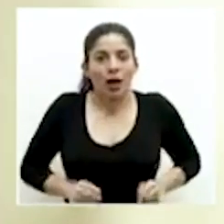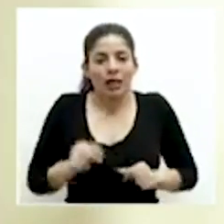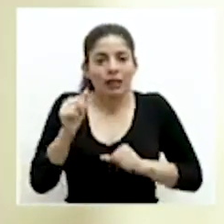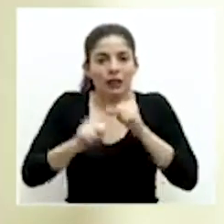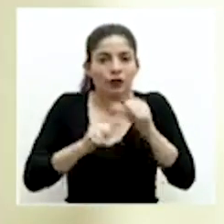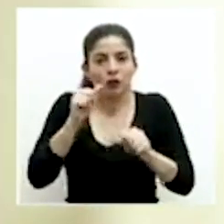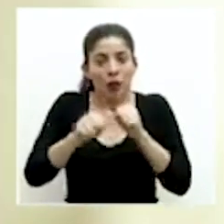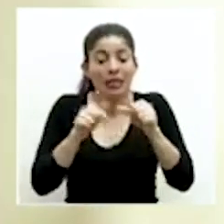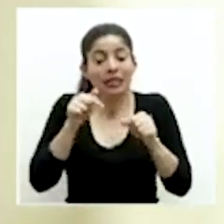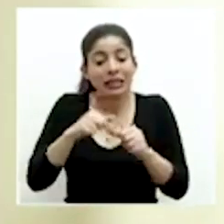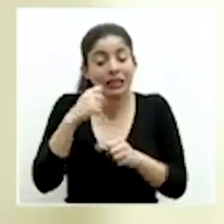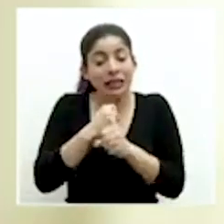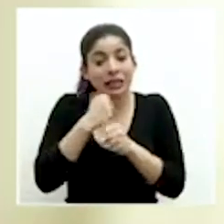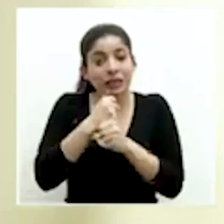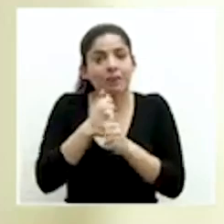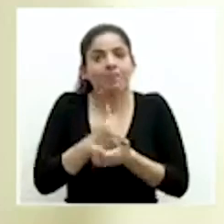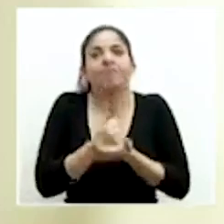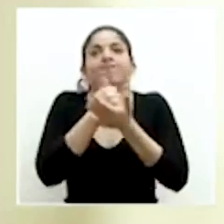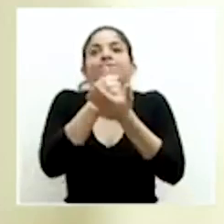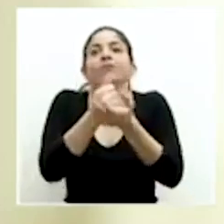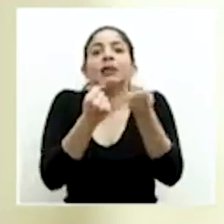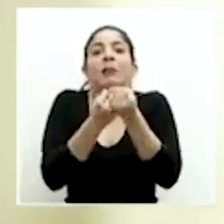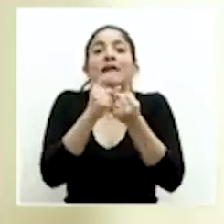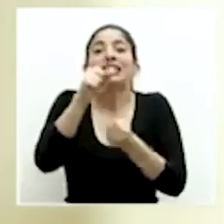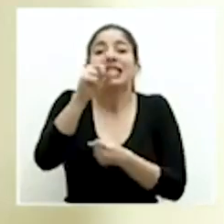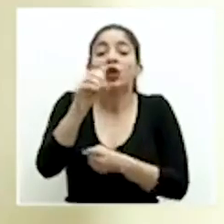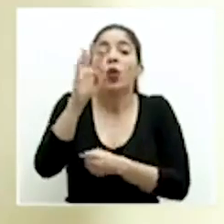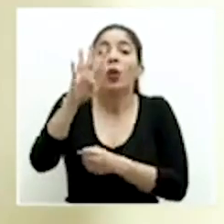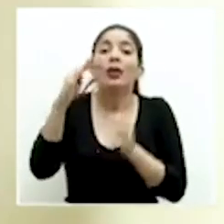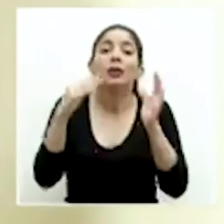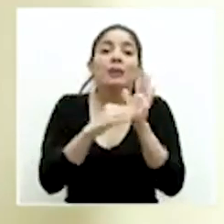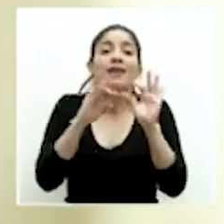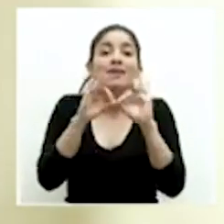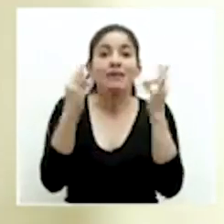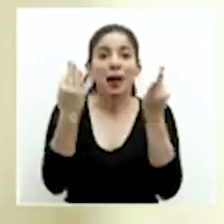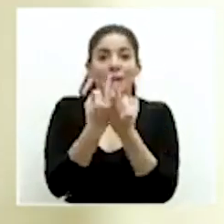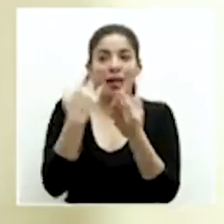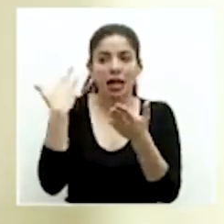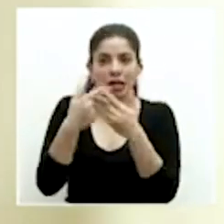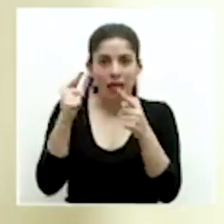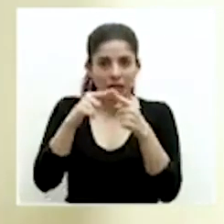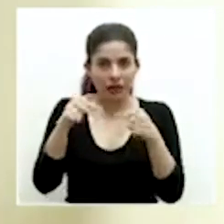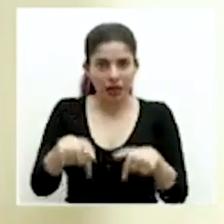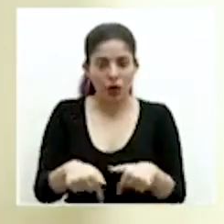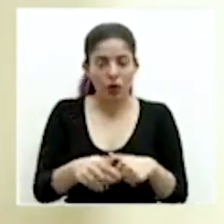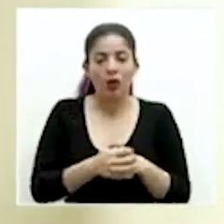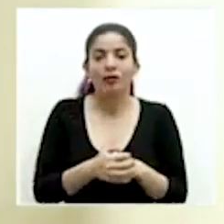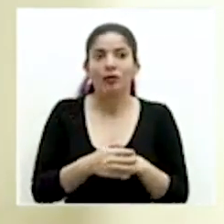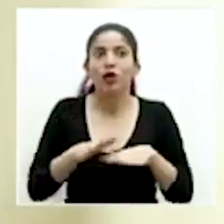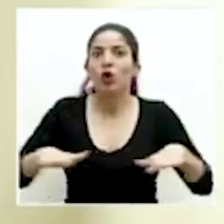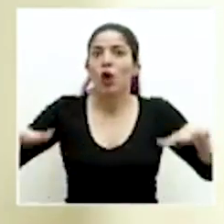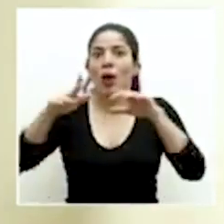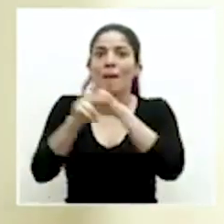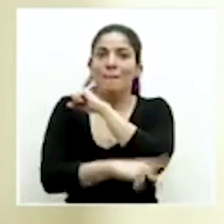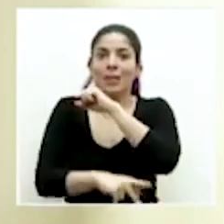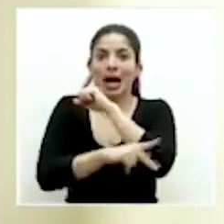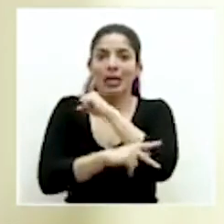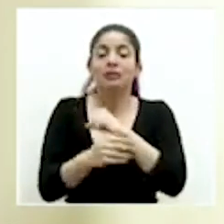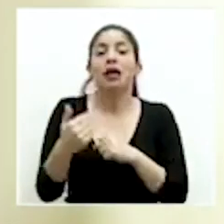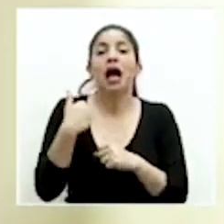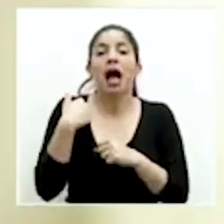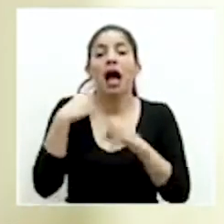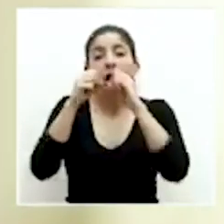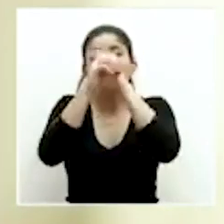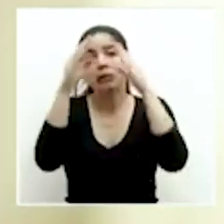Un operativo que ha permitido asistir a 104 mil familias al día de hoy en todo el país y tenemos una